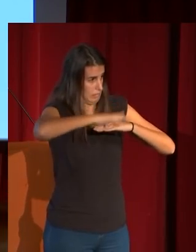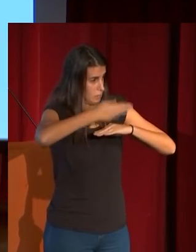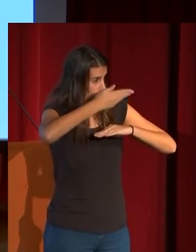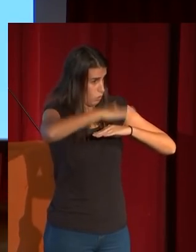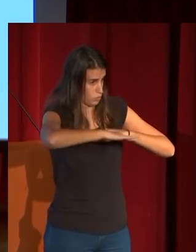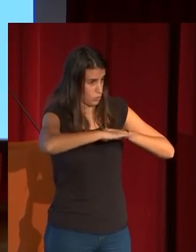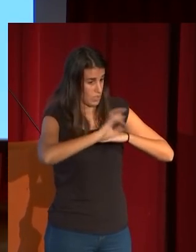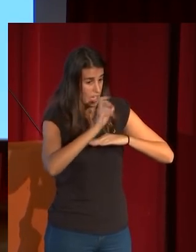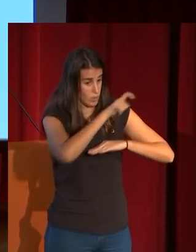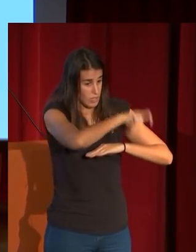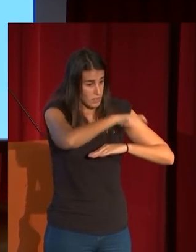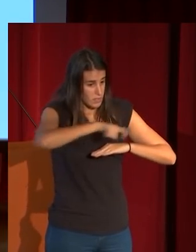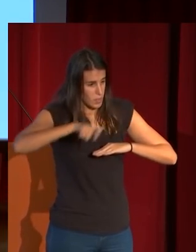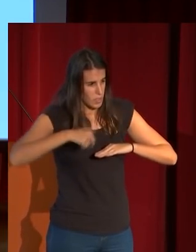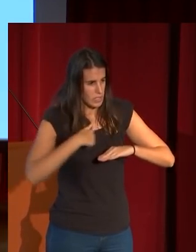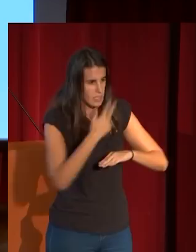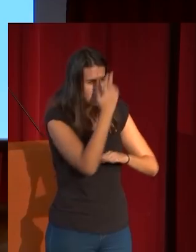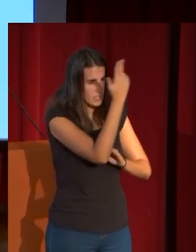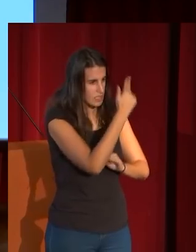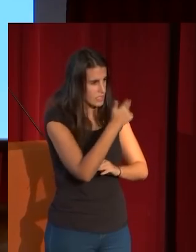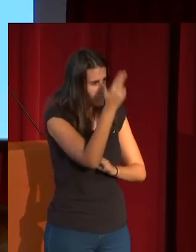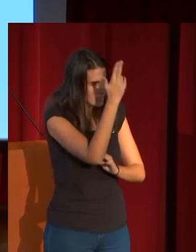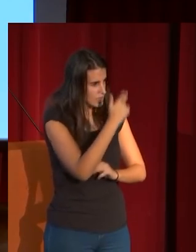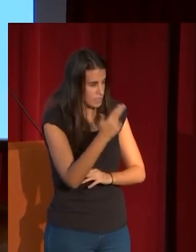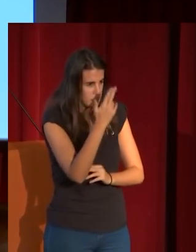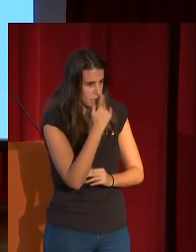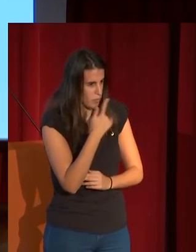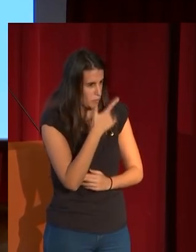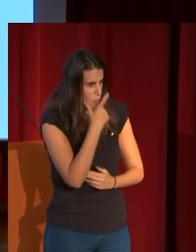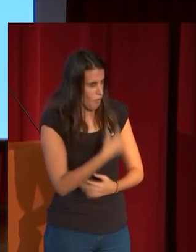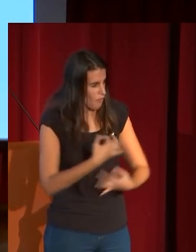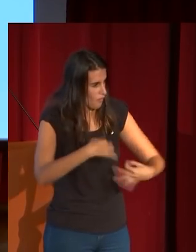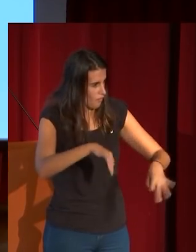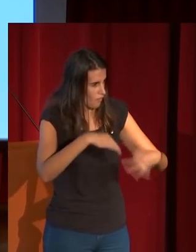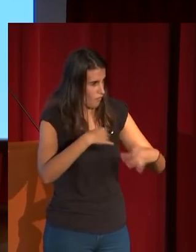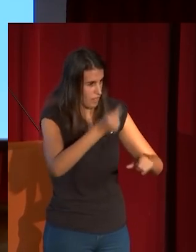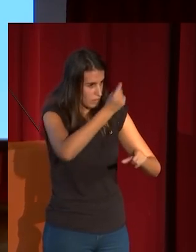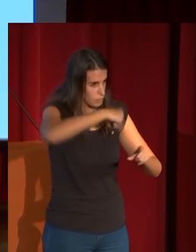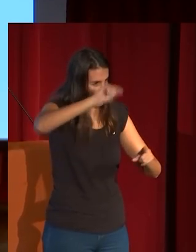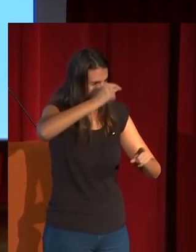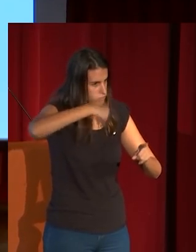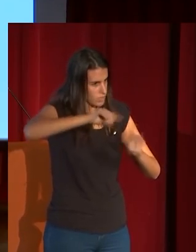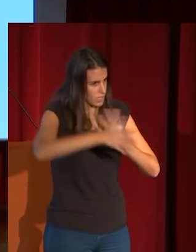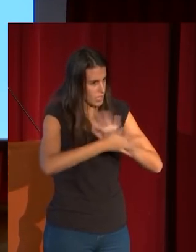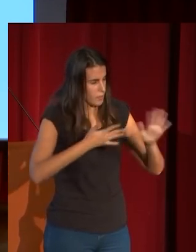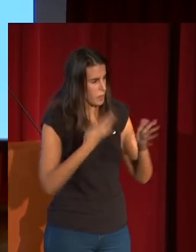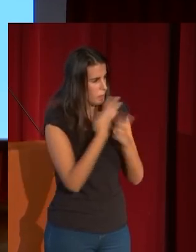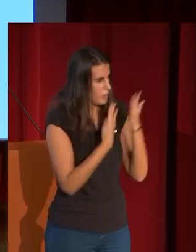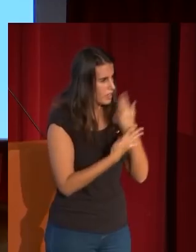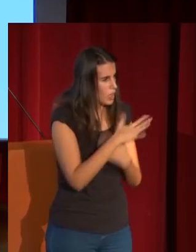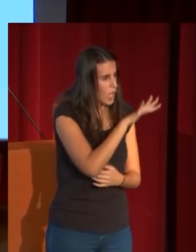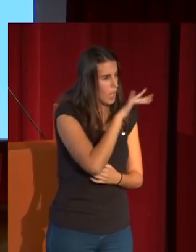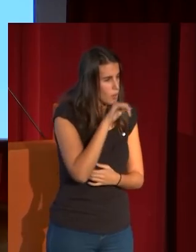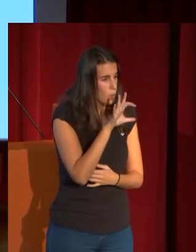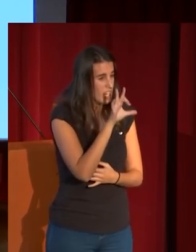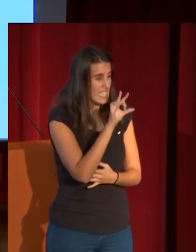otras figuras con unas tintas enormemente sueltas tratadas con el pincel esa tinta azul sepia y